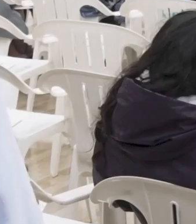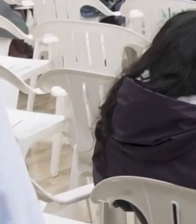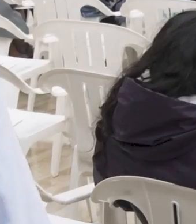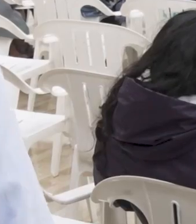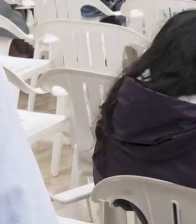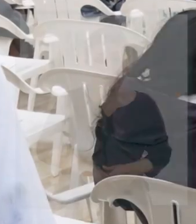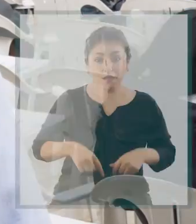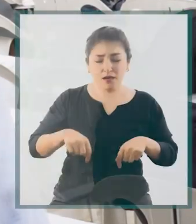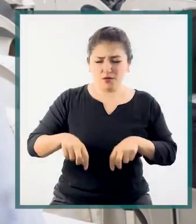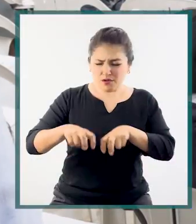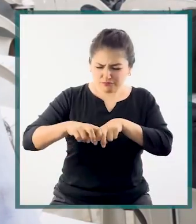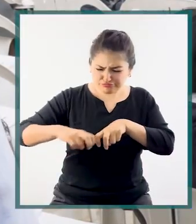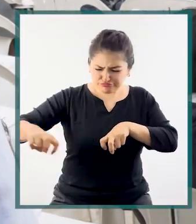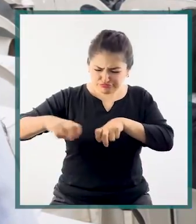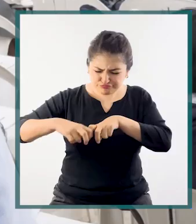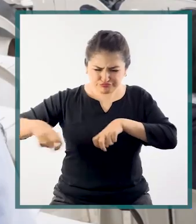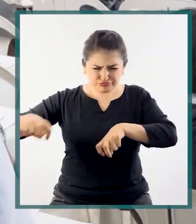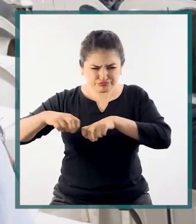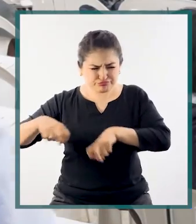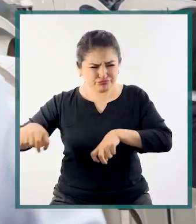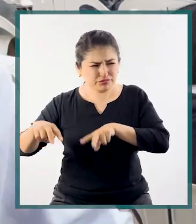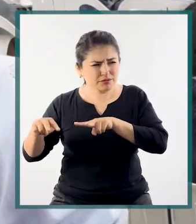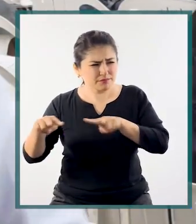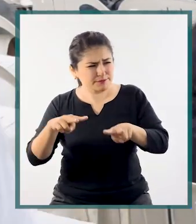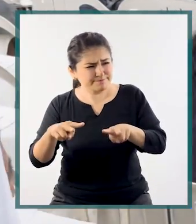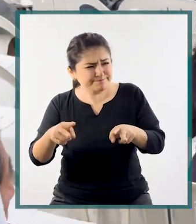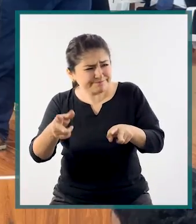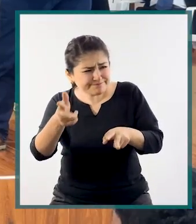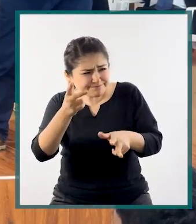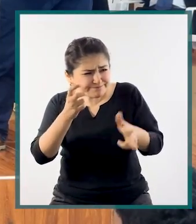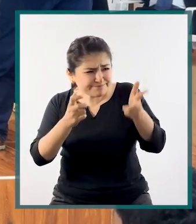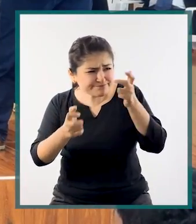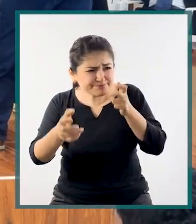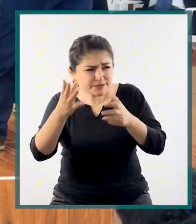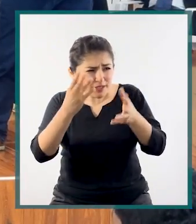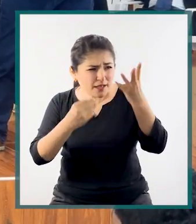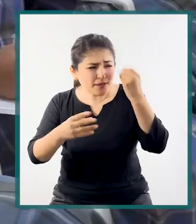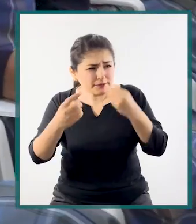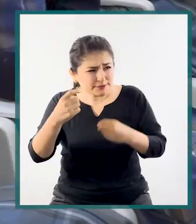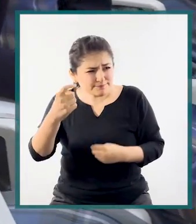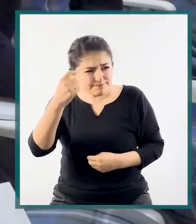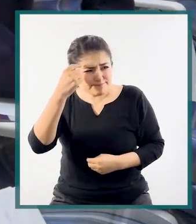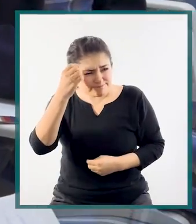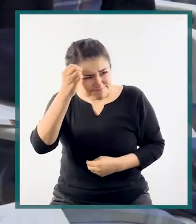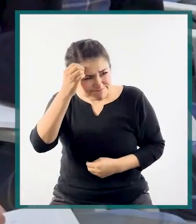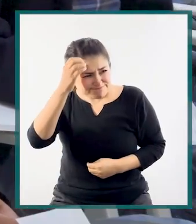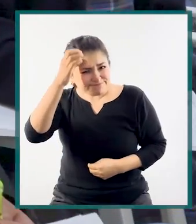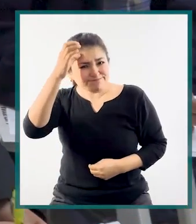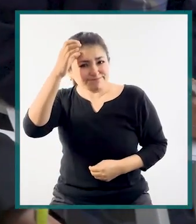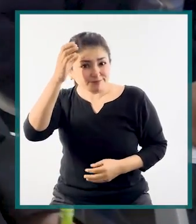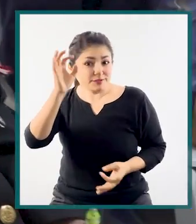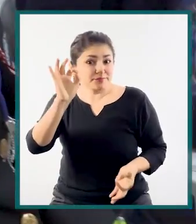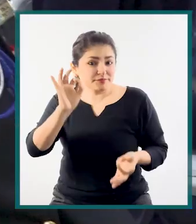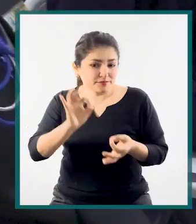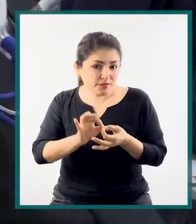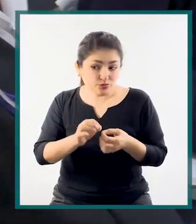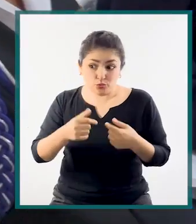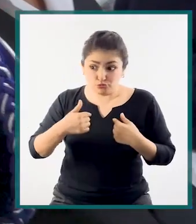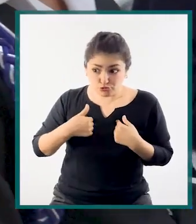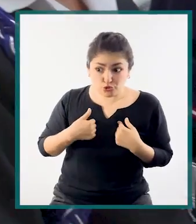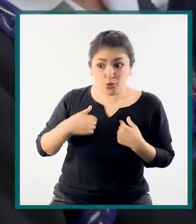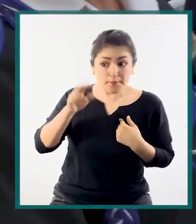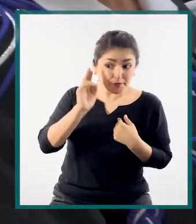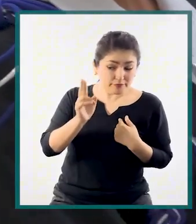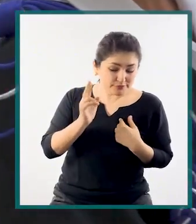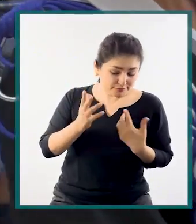Esa forma de aprendizaje es la que permite que el conocimiento llegue con mayor efectividad. Te lo digo como